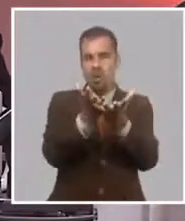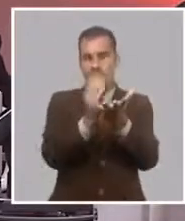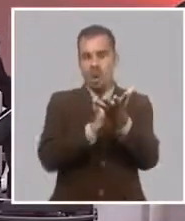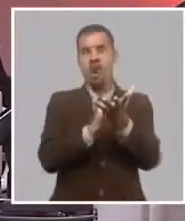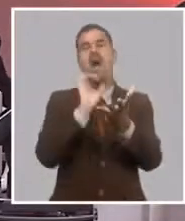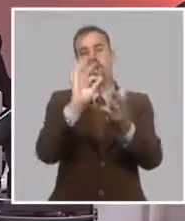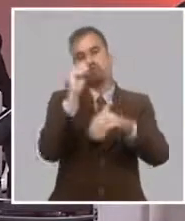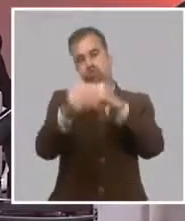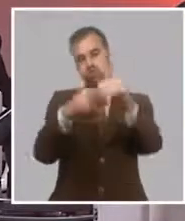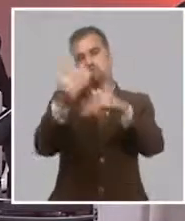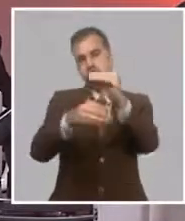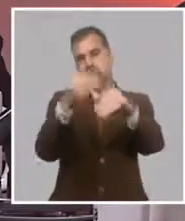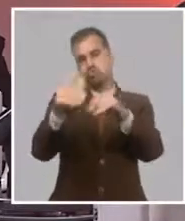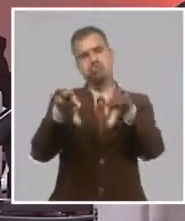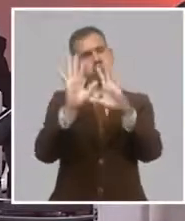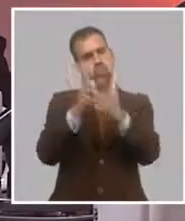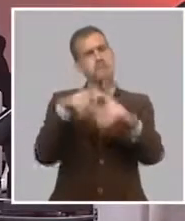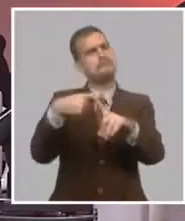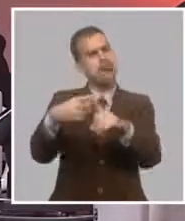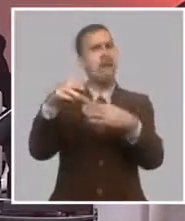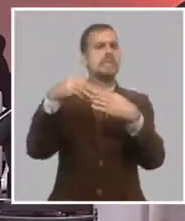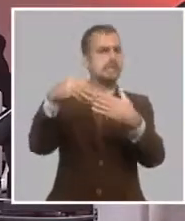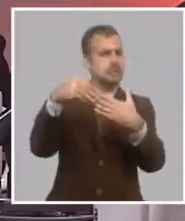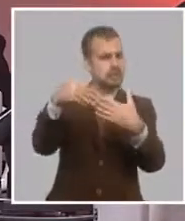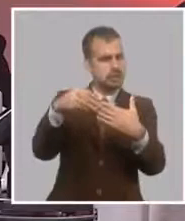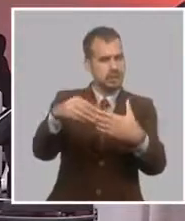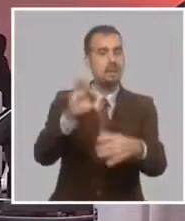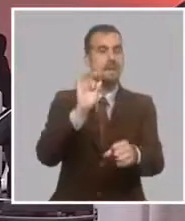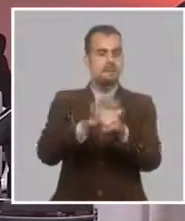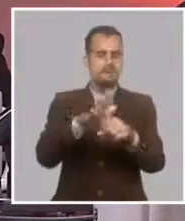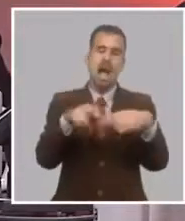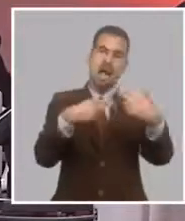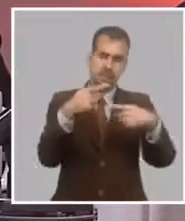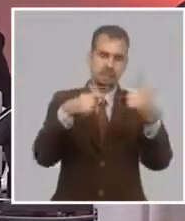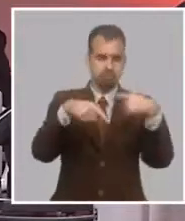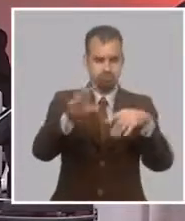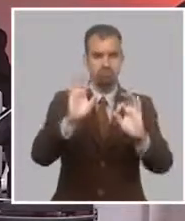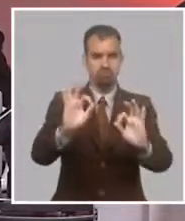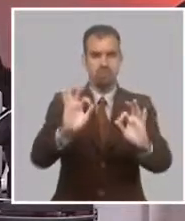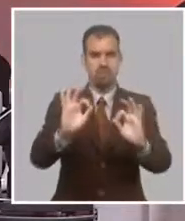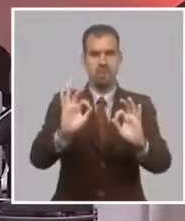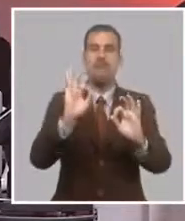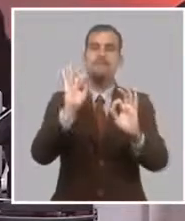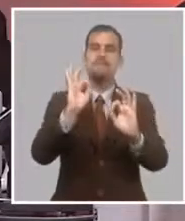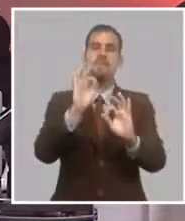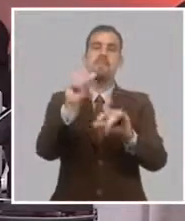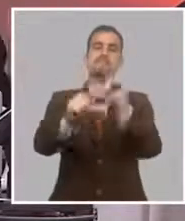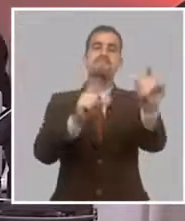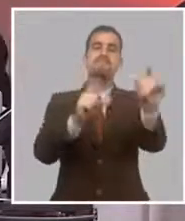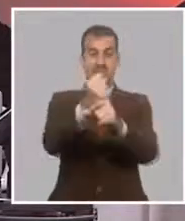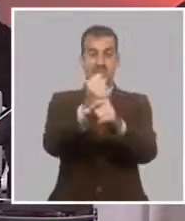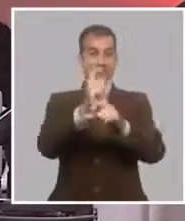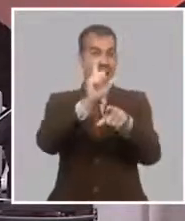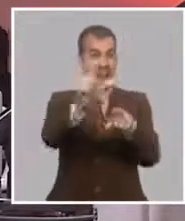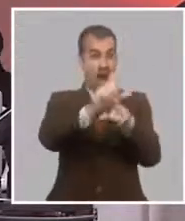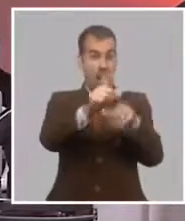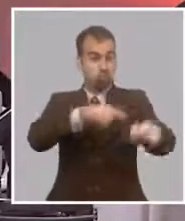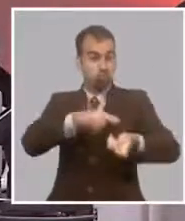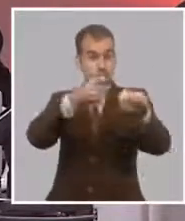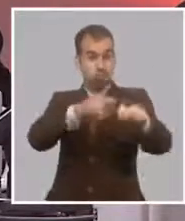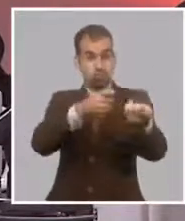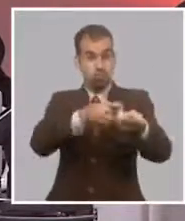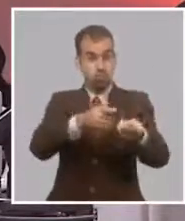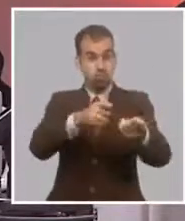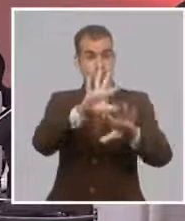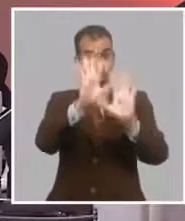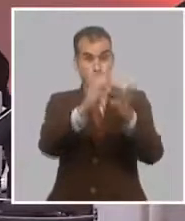modificaciones y las flexibilizaciones que se han adoptado, tomando en cuenta las opiniones de los productores agropecuarios de